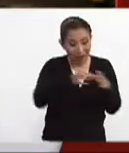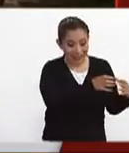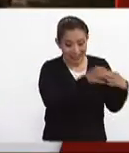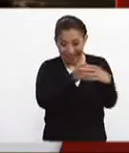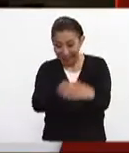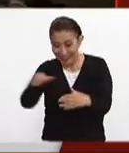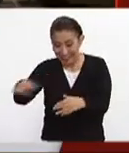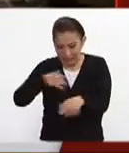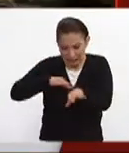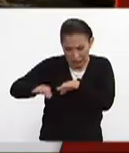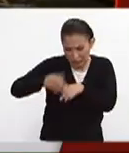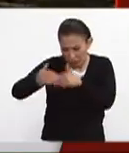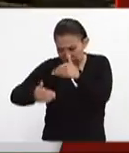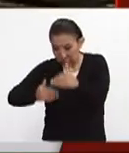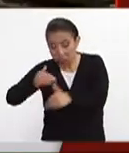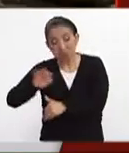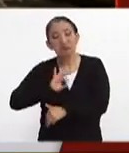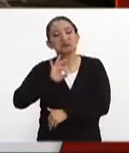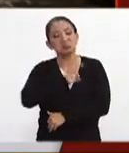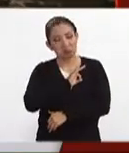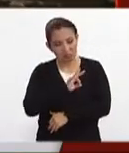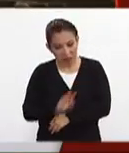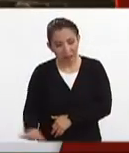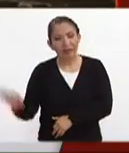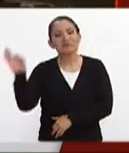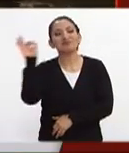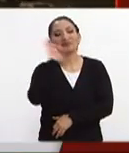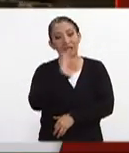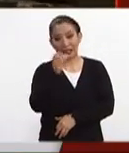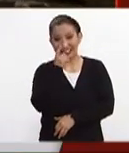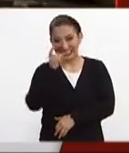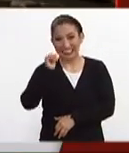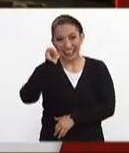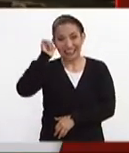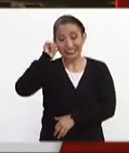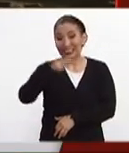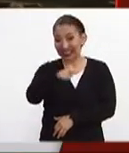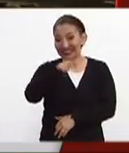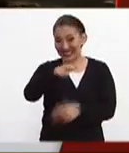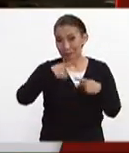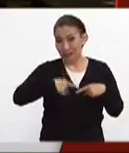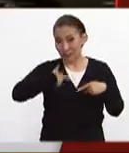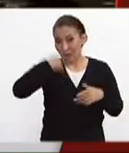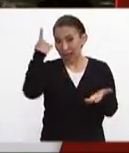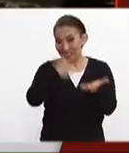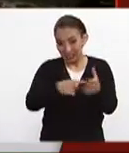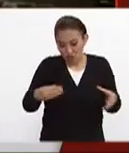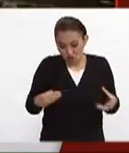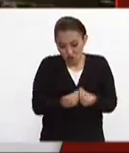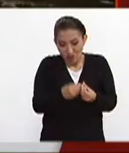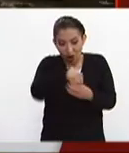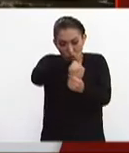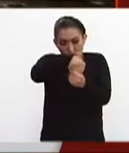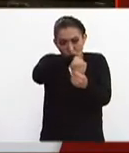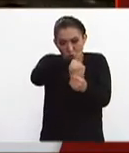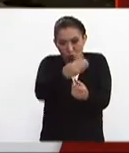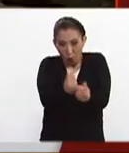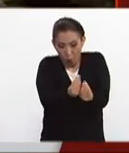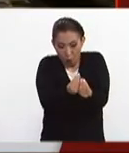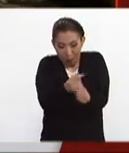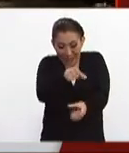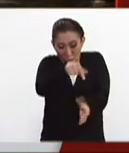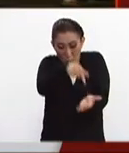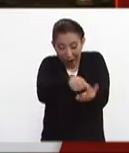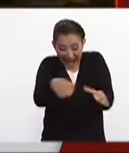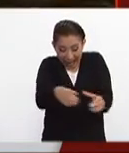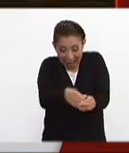estas labores de rescate pues es muy posible que ya les comentaba ayer que eran 17 personas que están juntas en una en un área